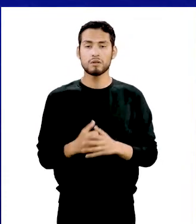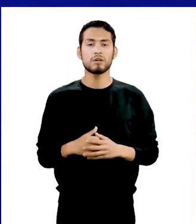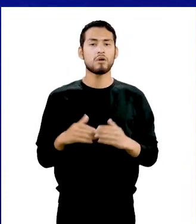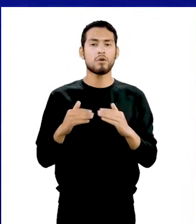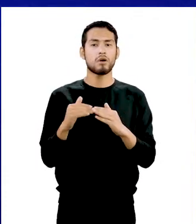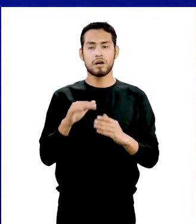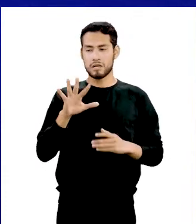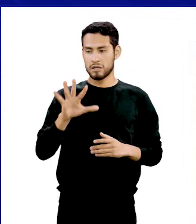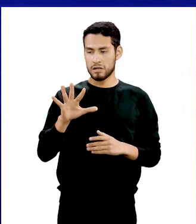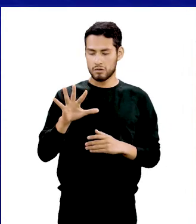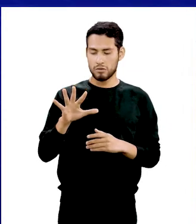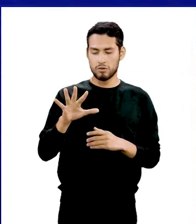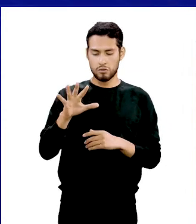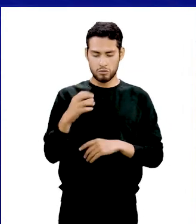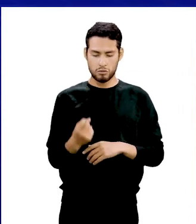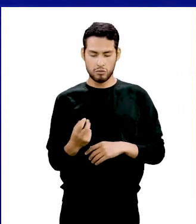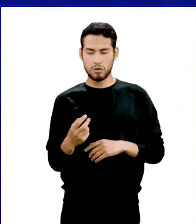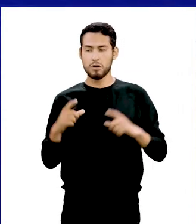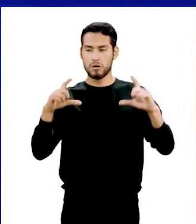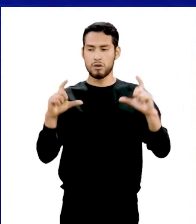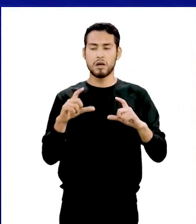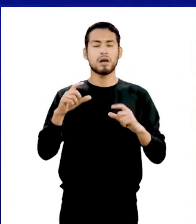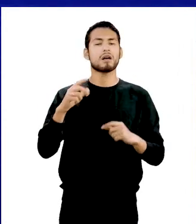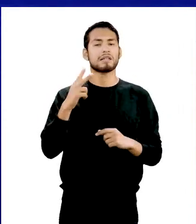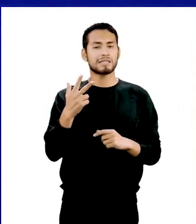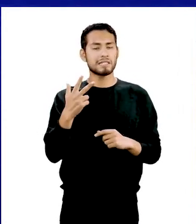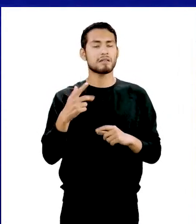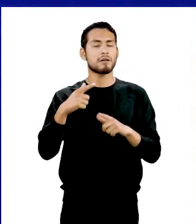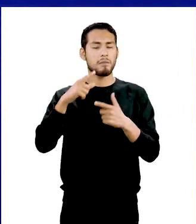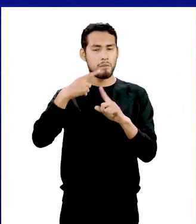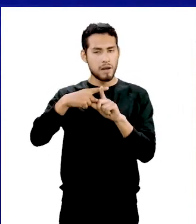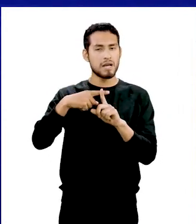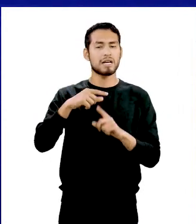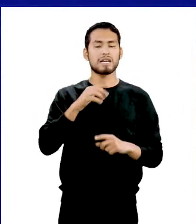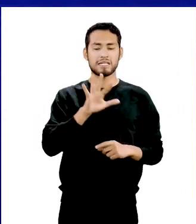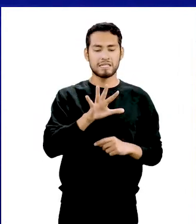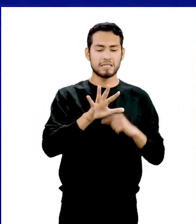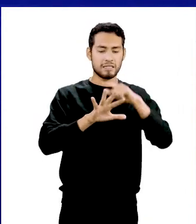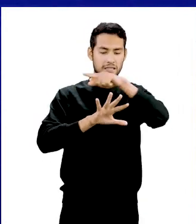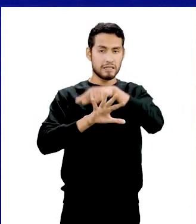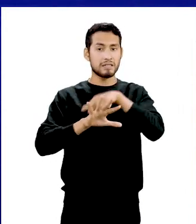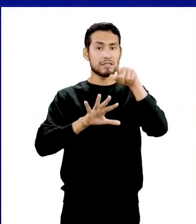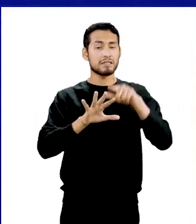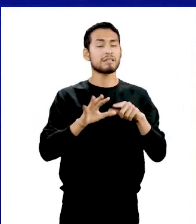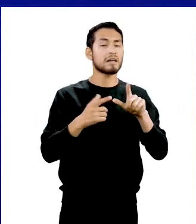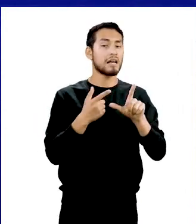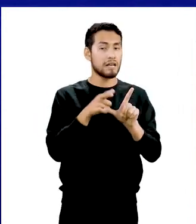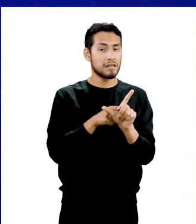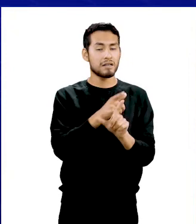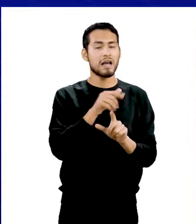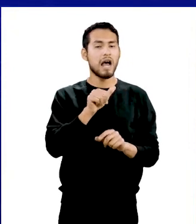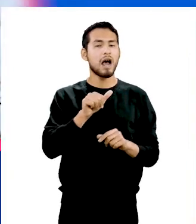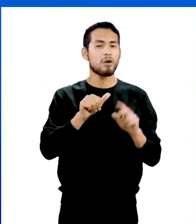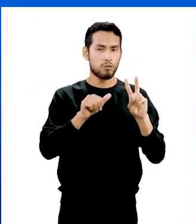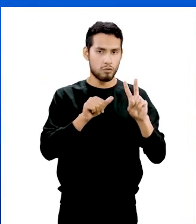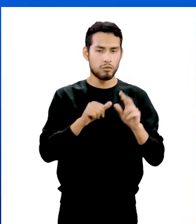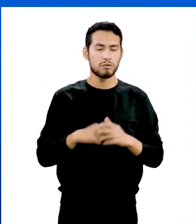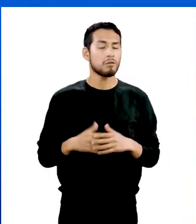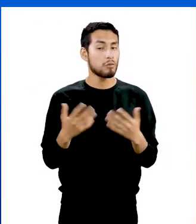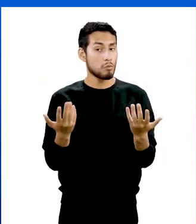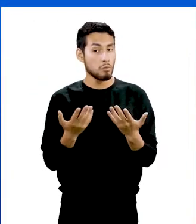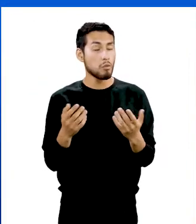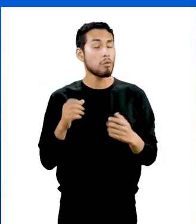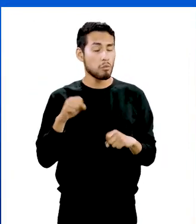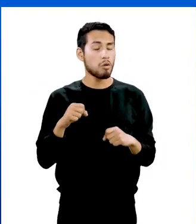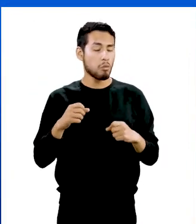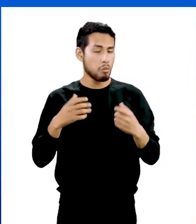Volumen es igual a 5 doceavos por 3 más raíz cuadrada de 5 por A al cubo. ¡Qué genial,